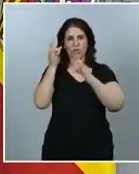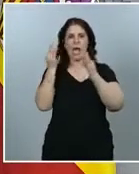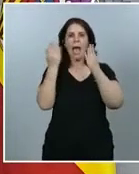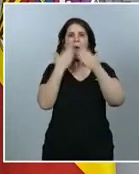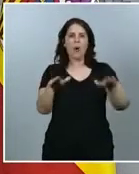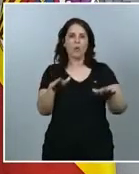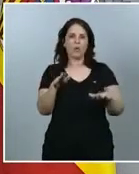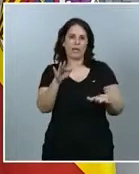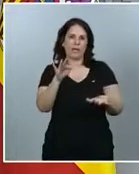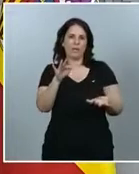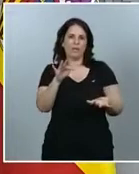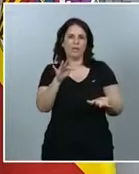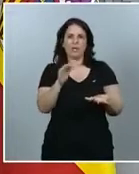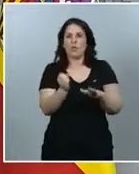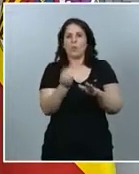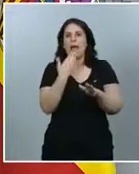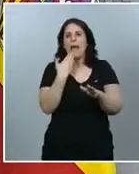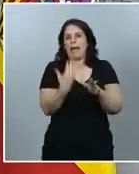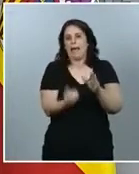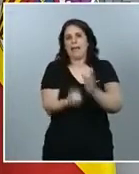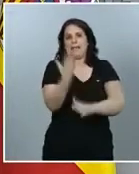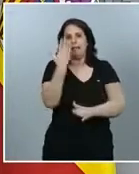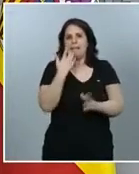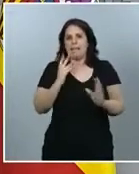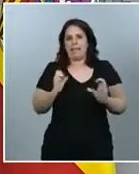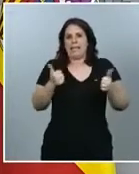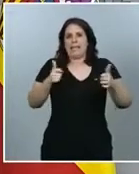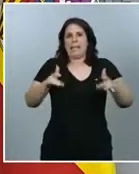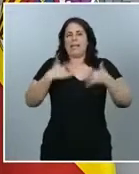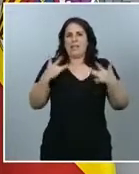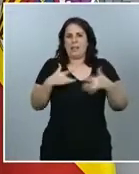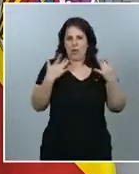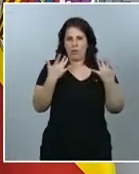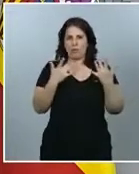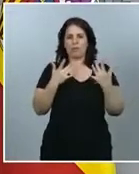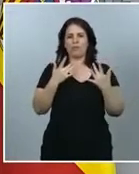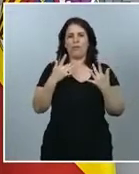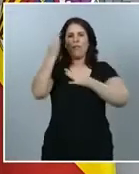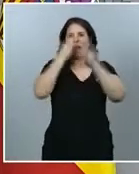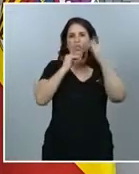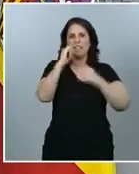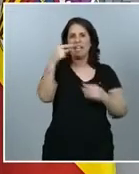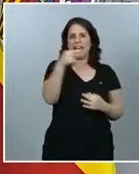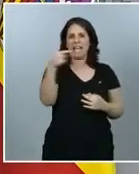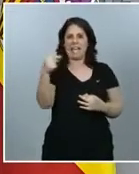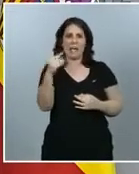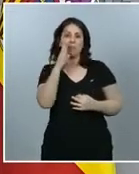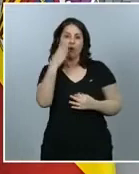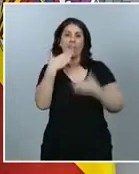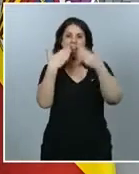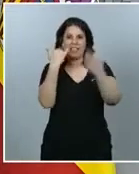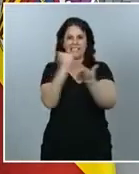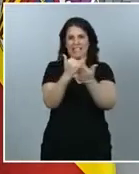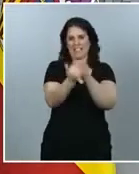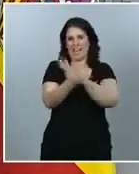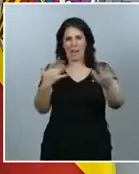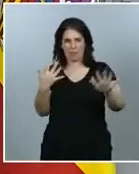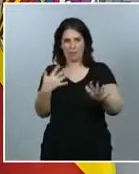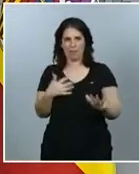exclusivamente a los datos de IgG obtenidos por el test rápido, al contar con estos datos